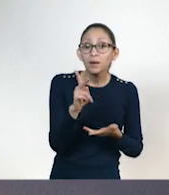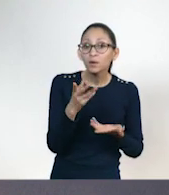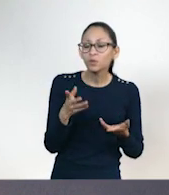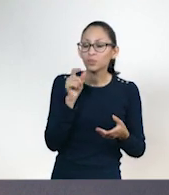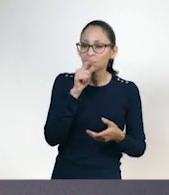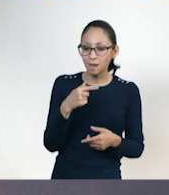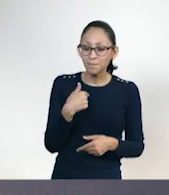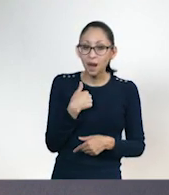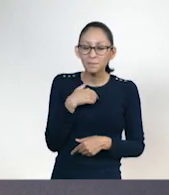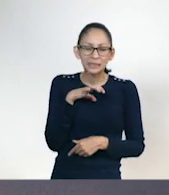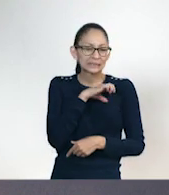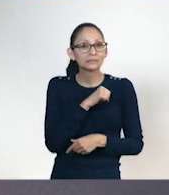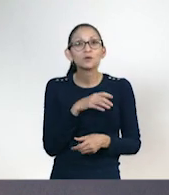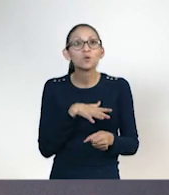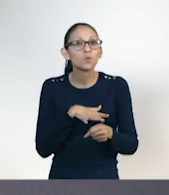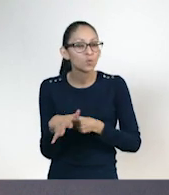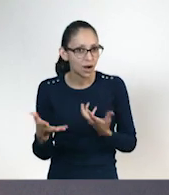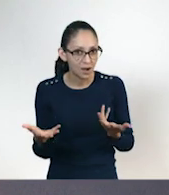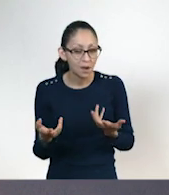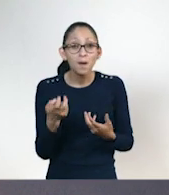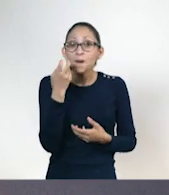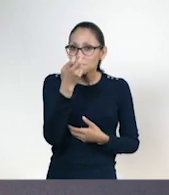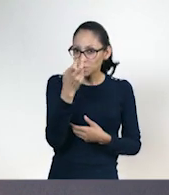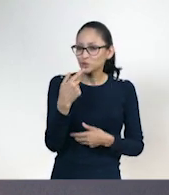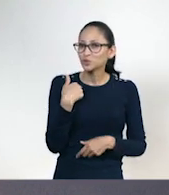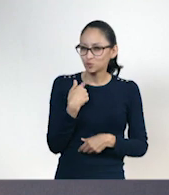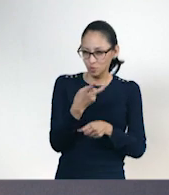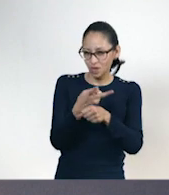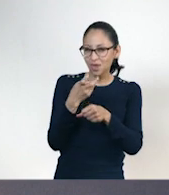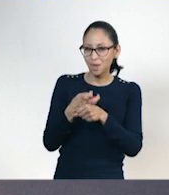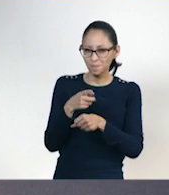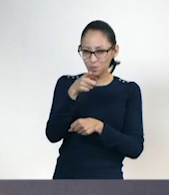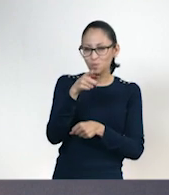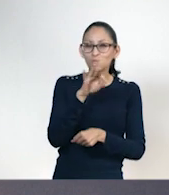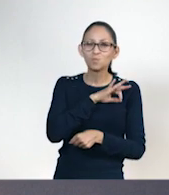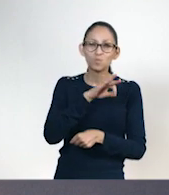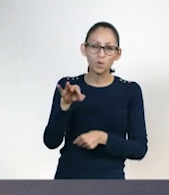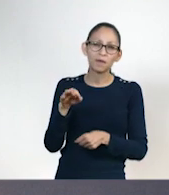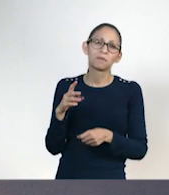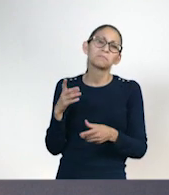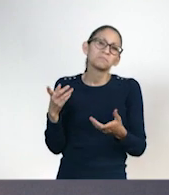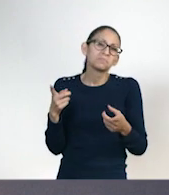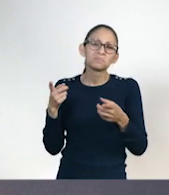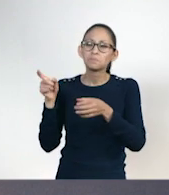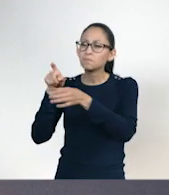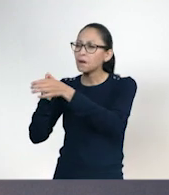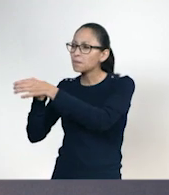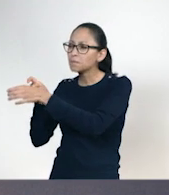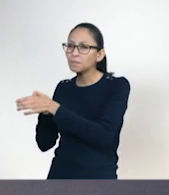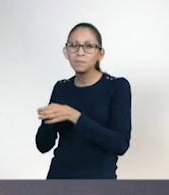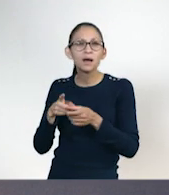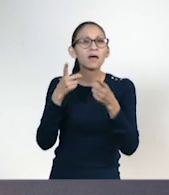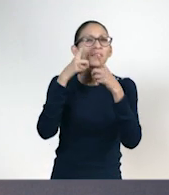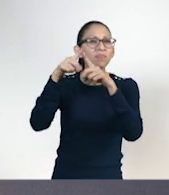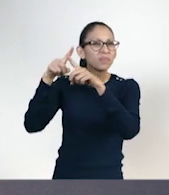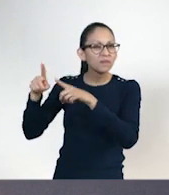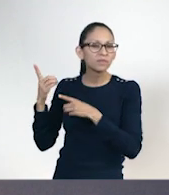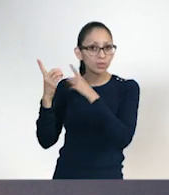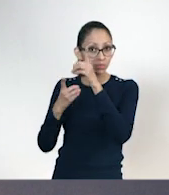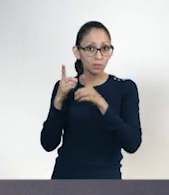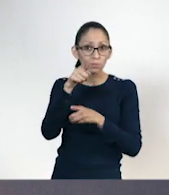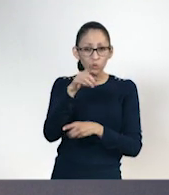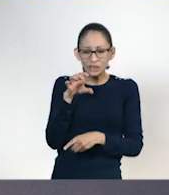gustos e intereses. Por ello, los invito a participar en distintos deportes y el deporte que disfrutes más al realizarlo,